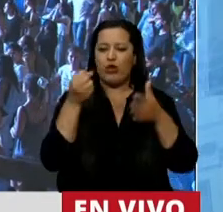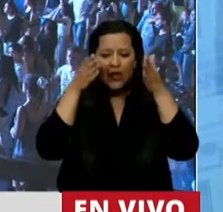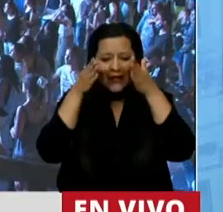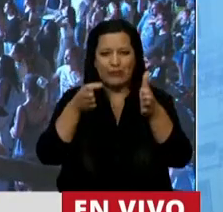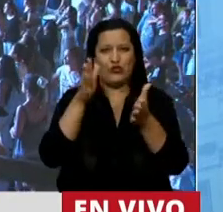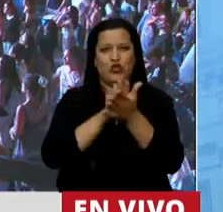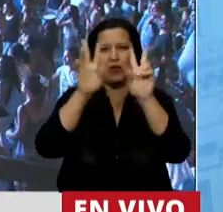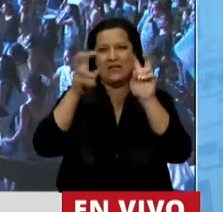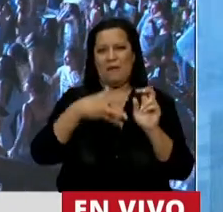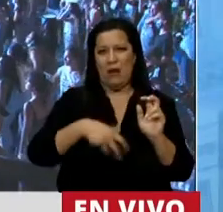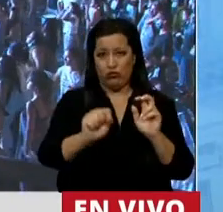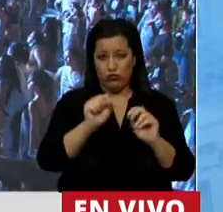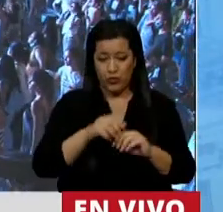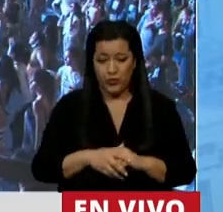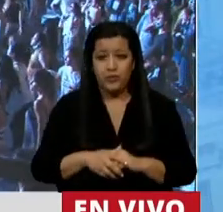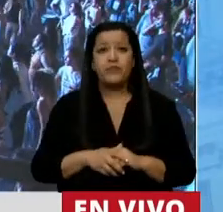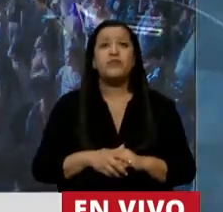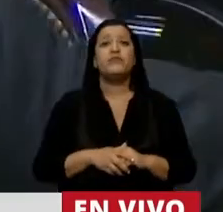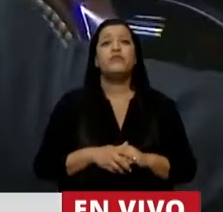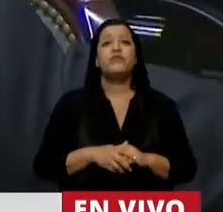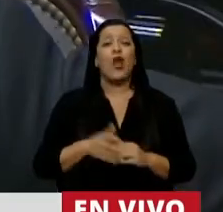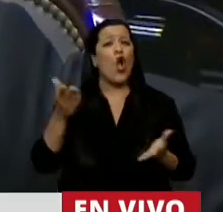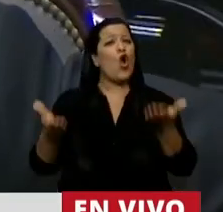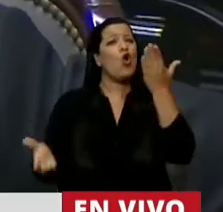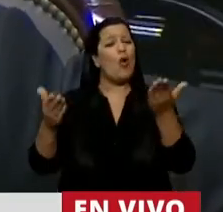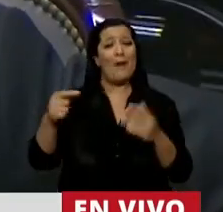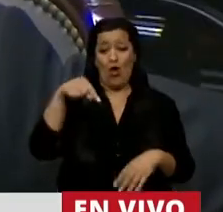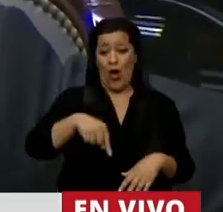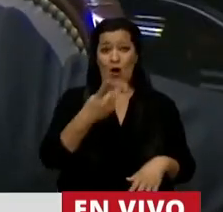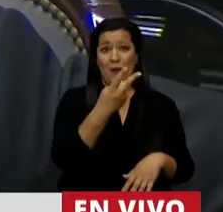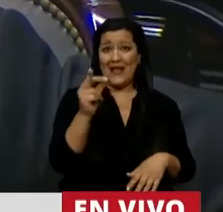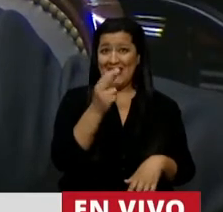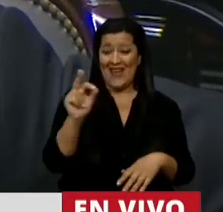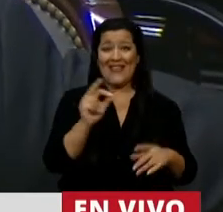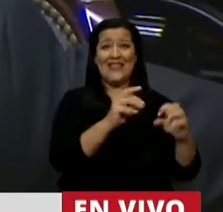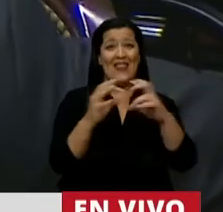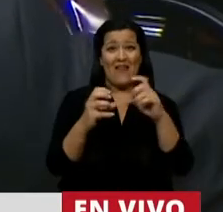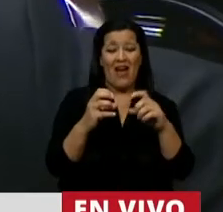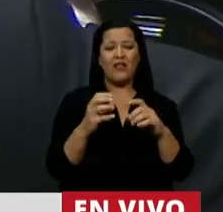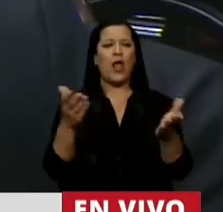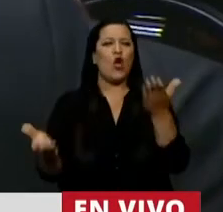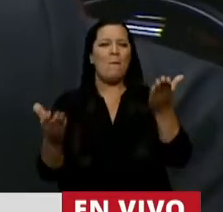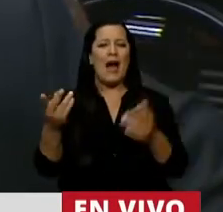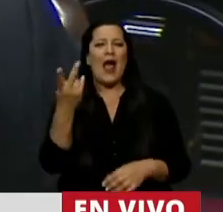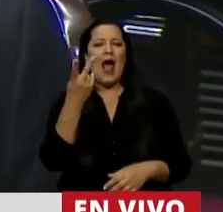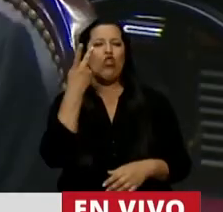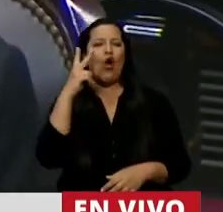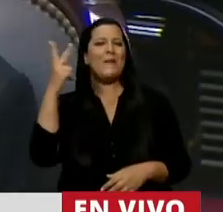Mucho se habló y se comparó el debate de este 2020 con el debate del 2018.